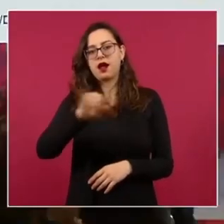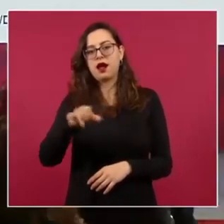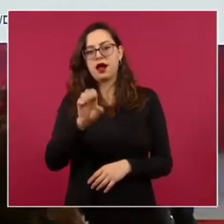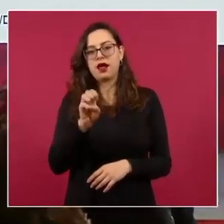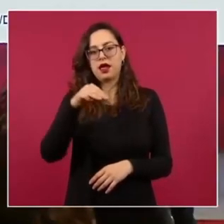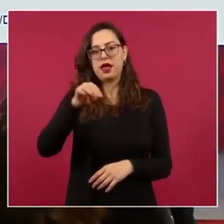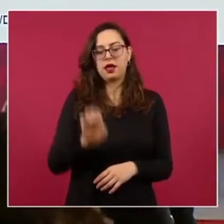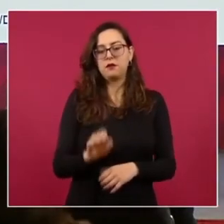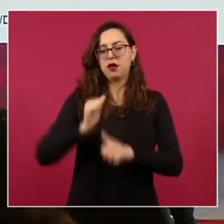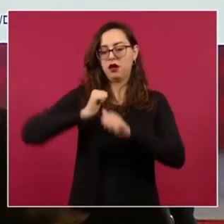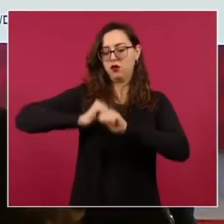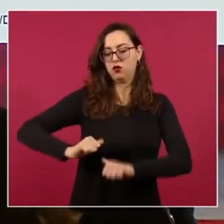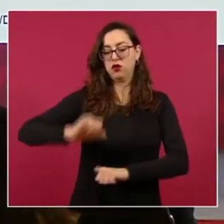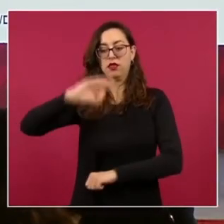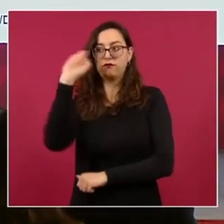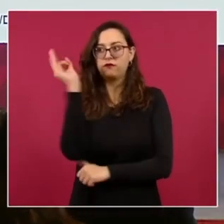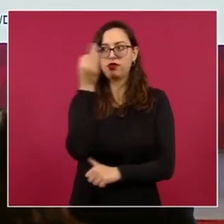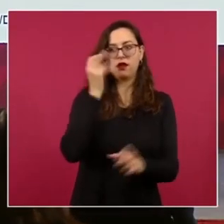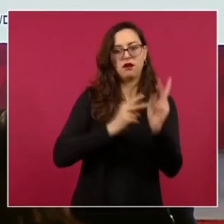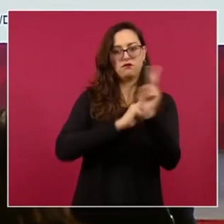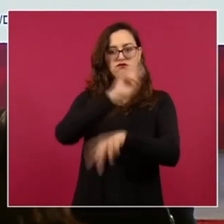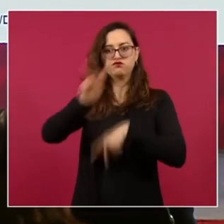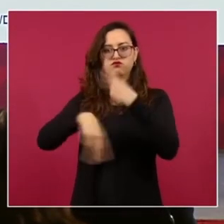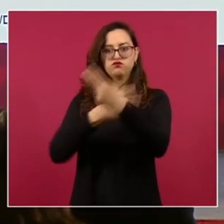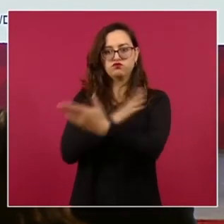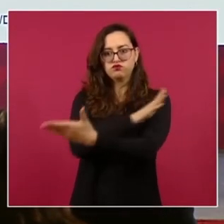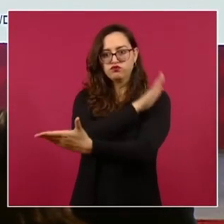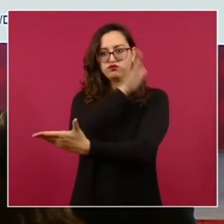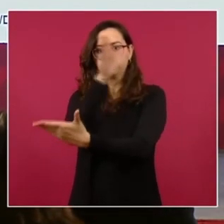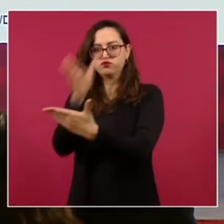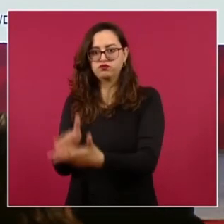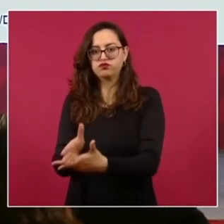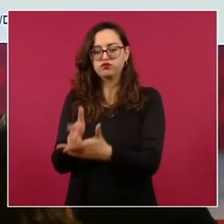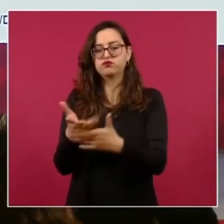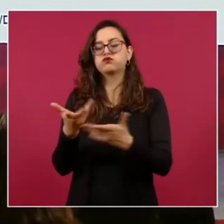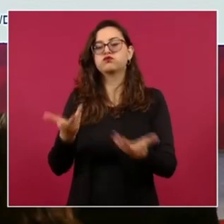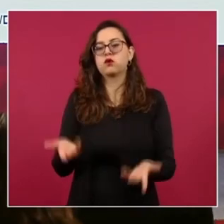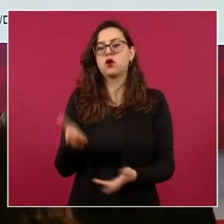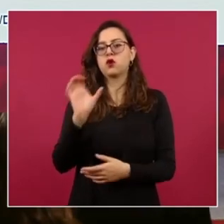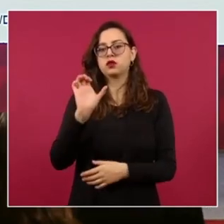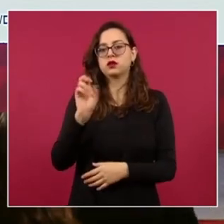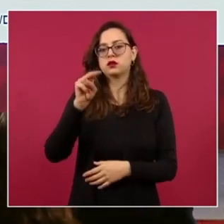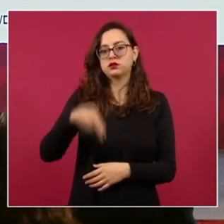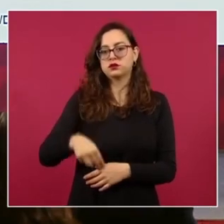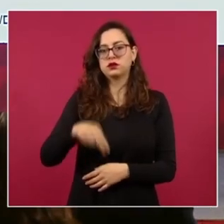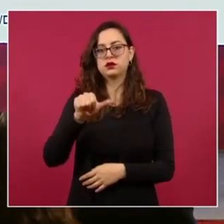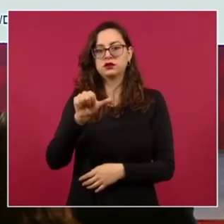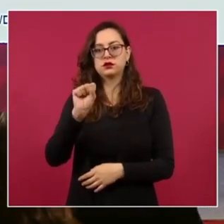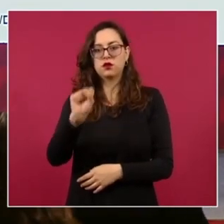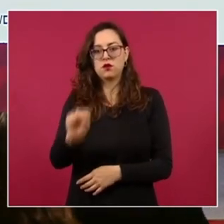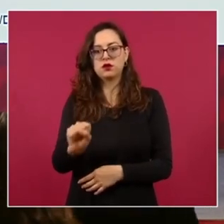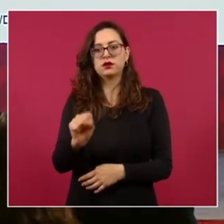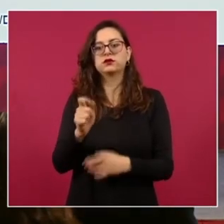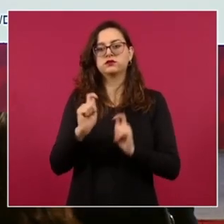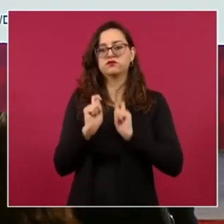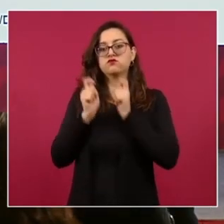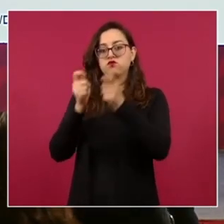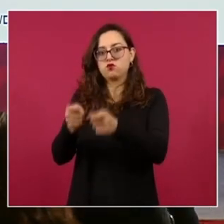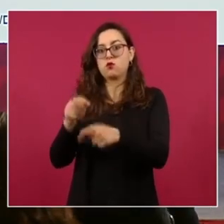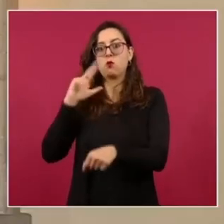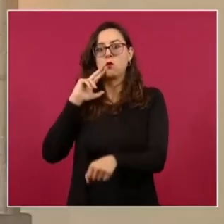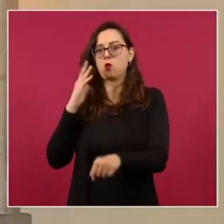Gobierno de México, pero en especial de un grupo de la Coordinación Nacional Antisecuestros, que tiene un